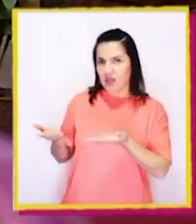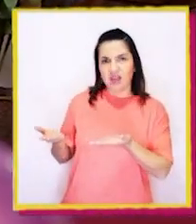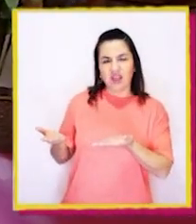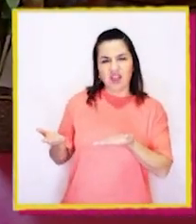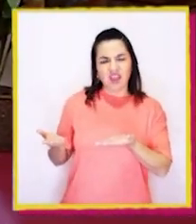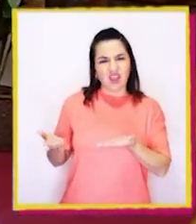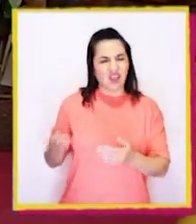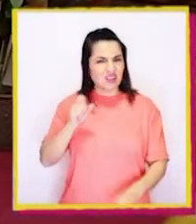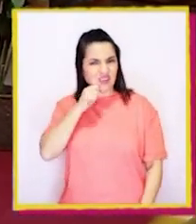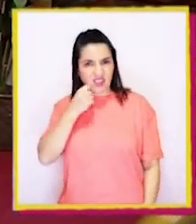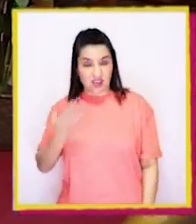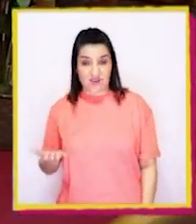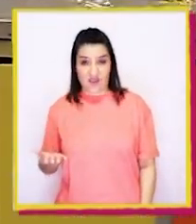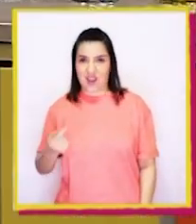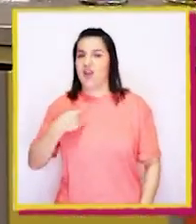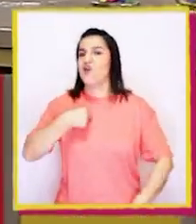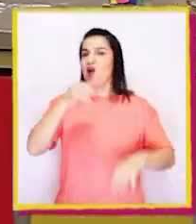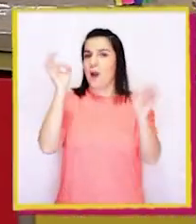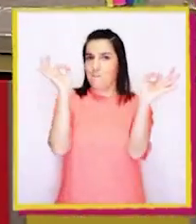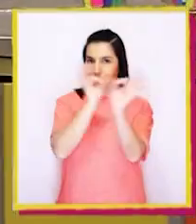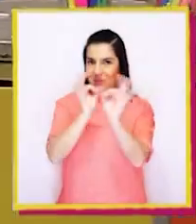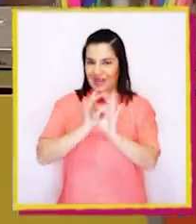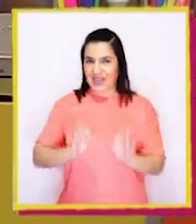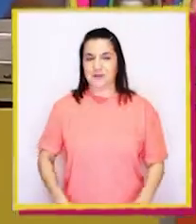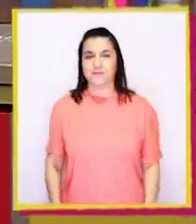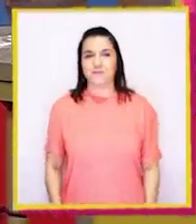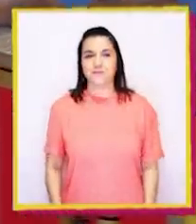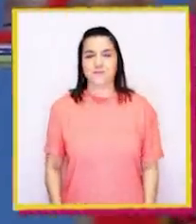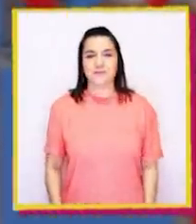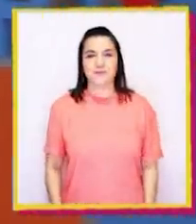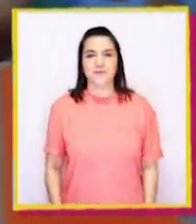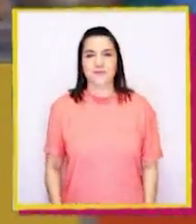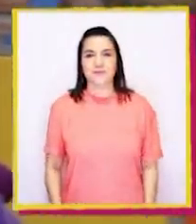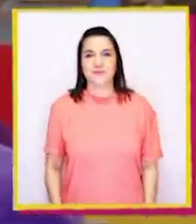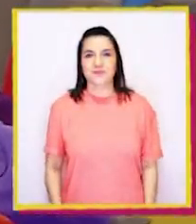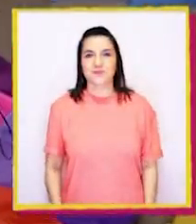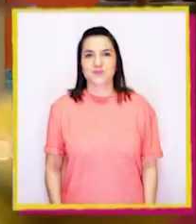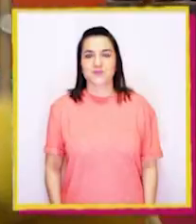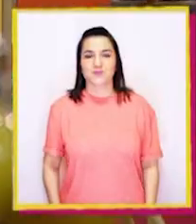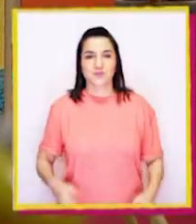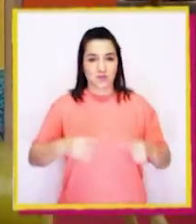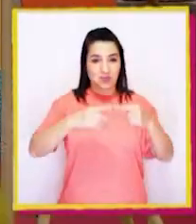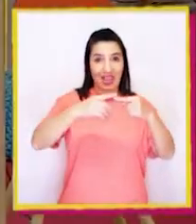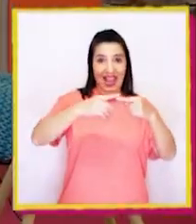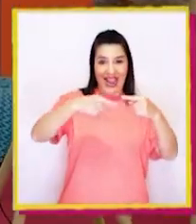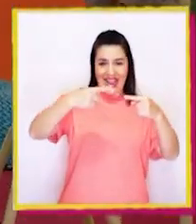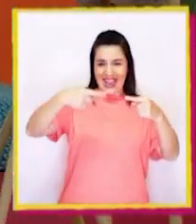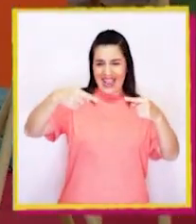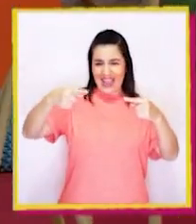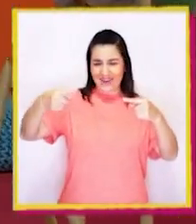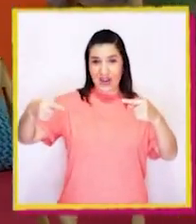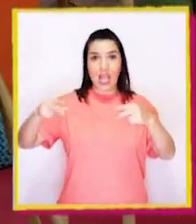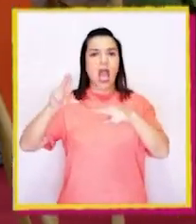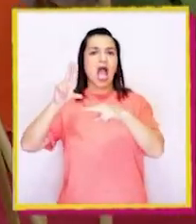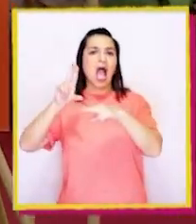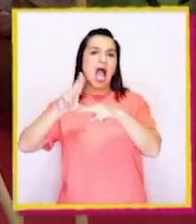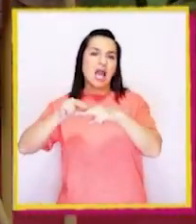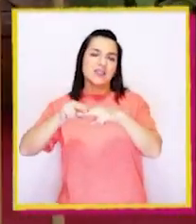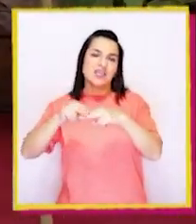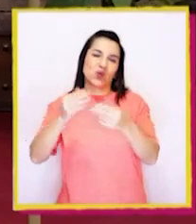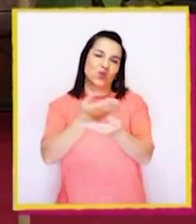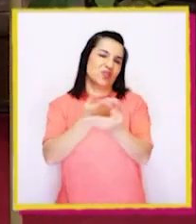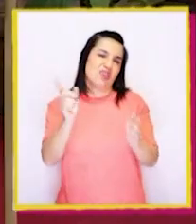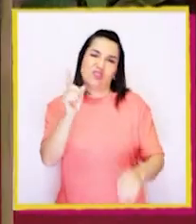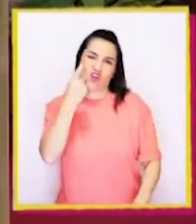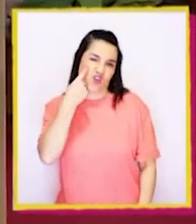¿saben qué son? Yo les voy a contar. Son unos cables antiguos que